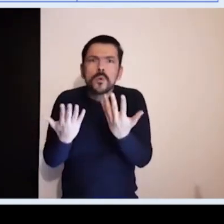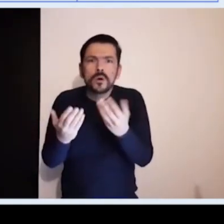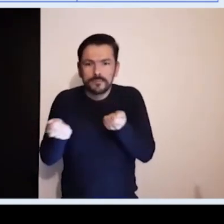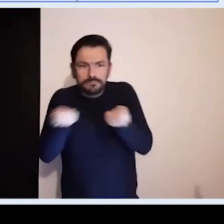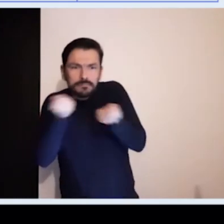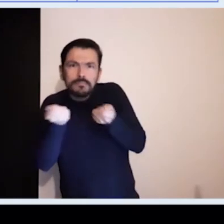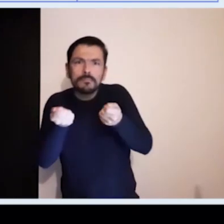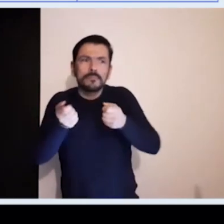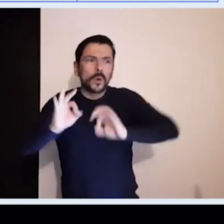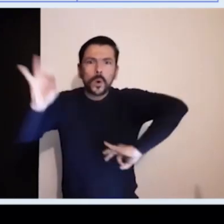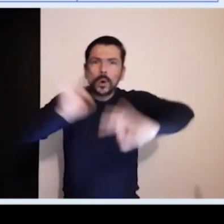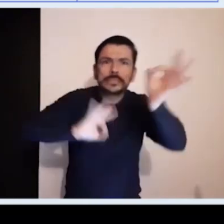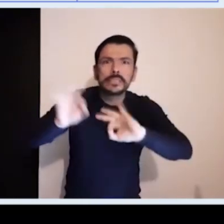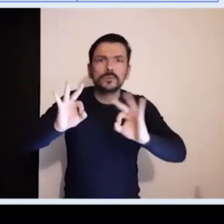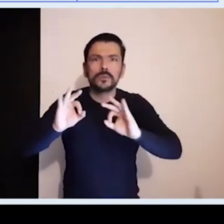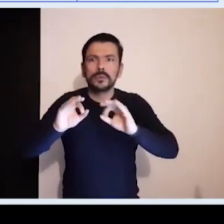gobiernos.